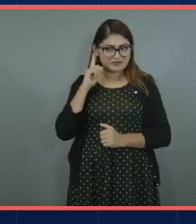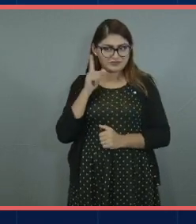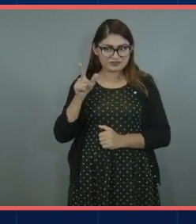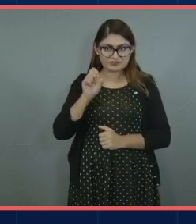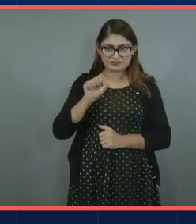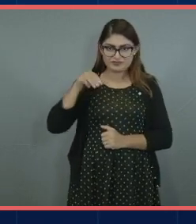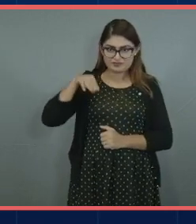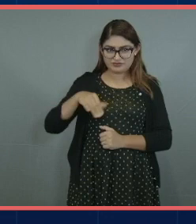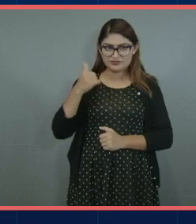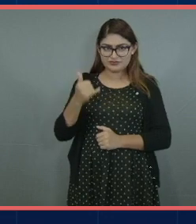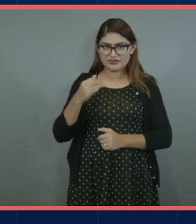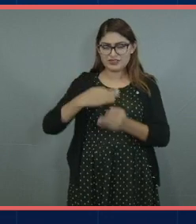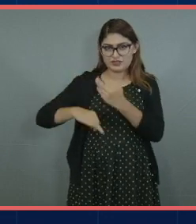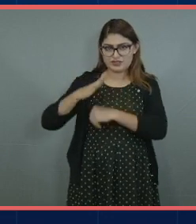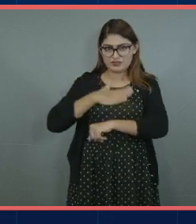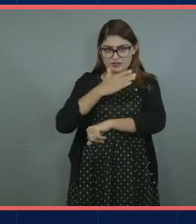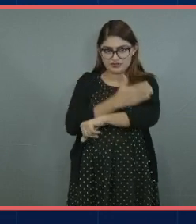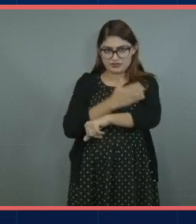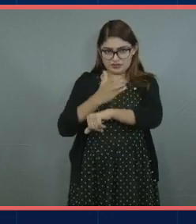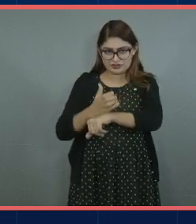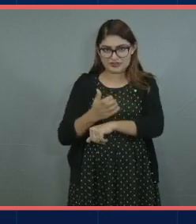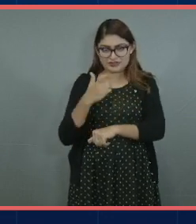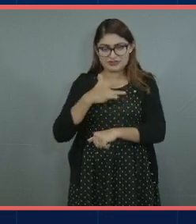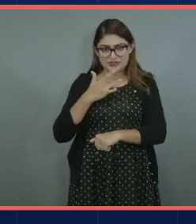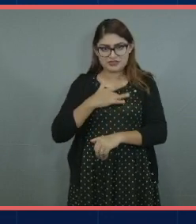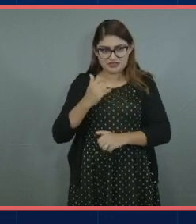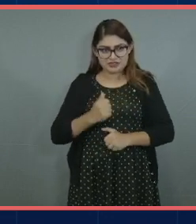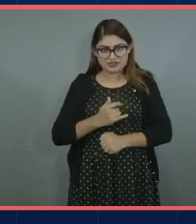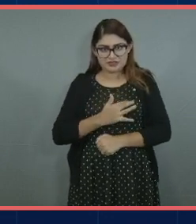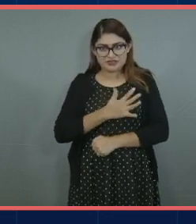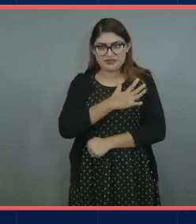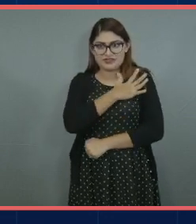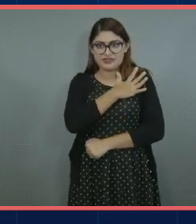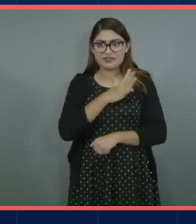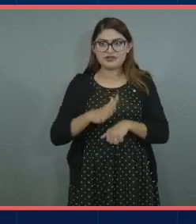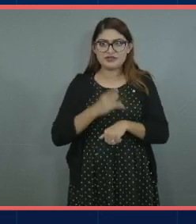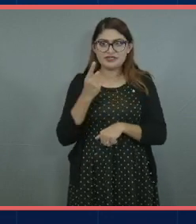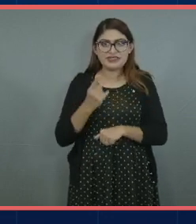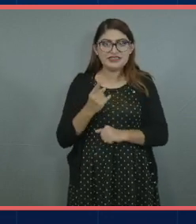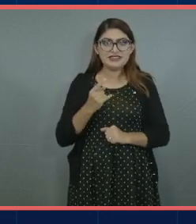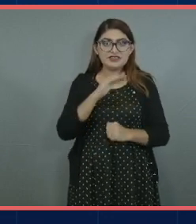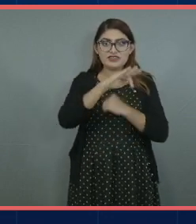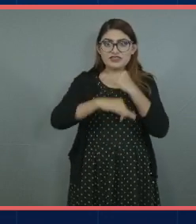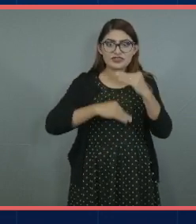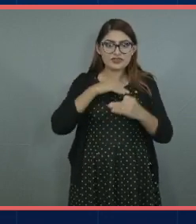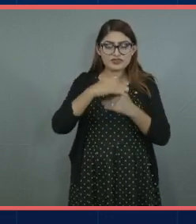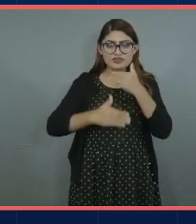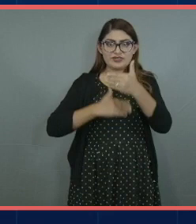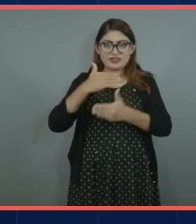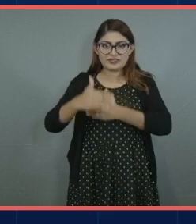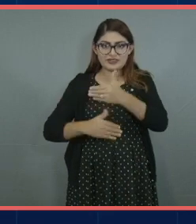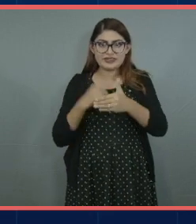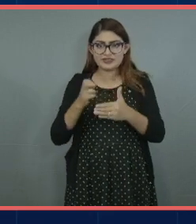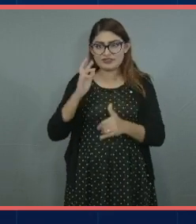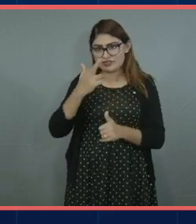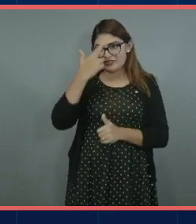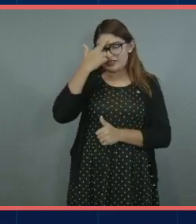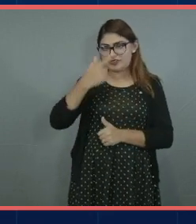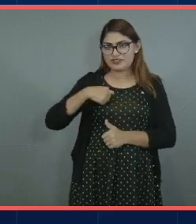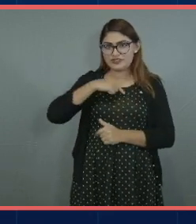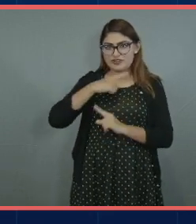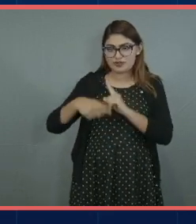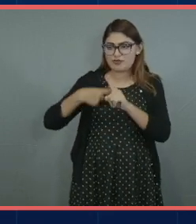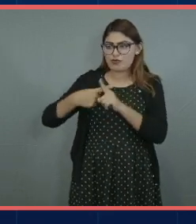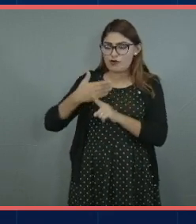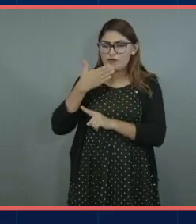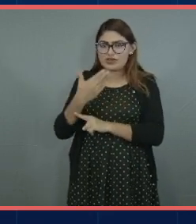mis compañeros pues sí se vuelve muy emocionante ver como toda esta trayectoria recordar todas las cosas buenas que pasamos las cosas no